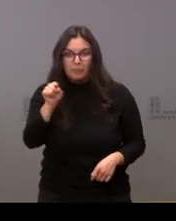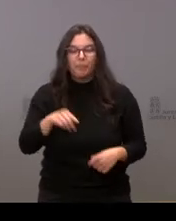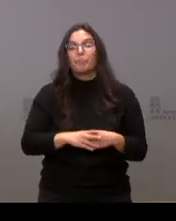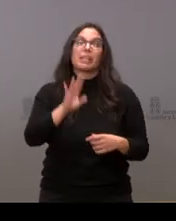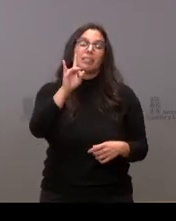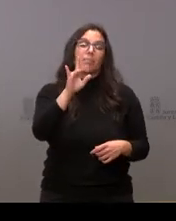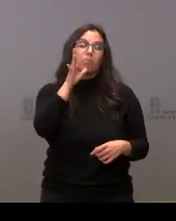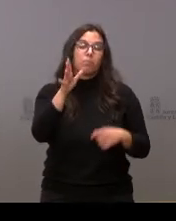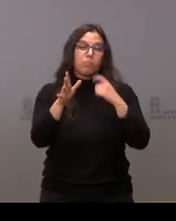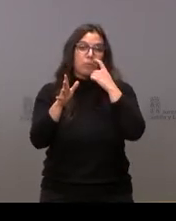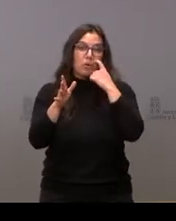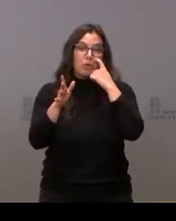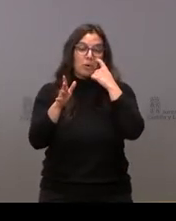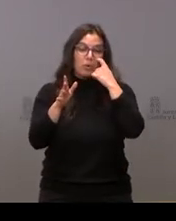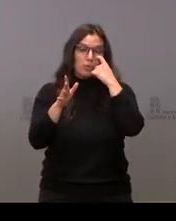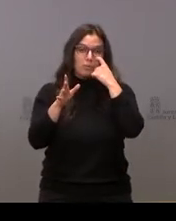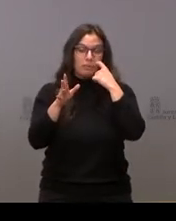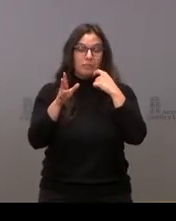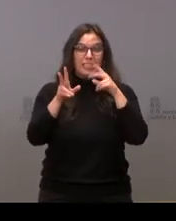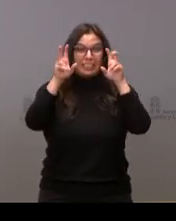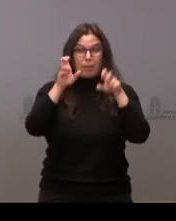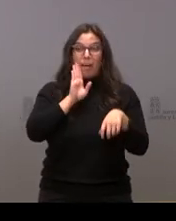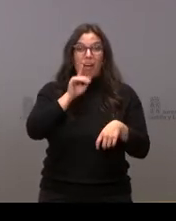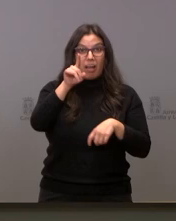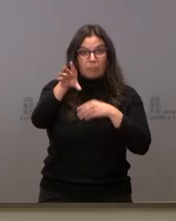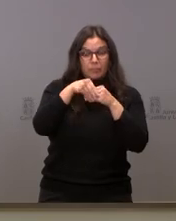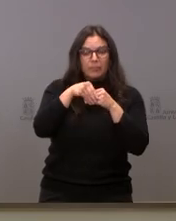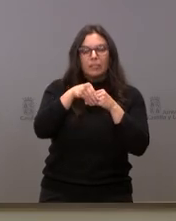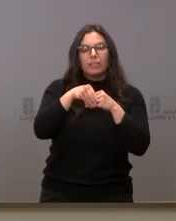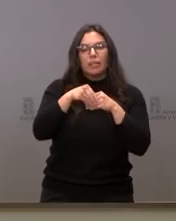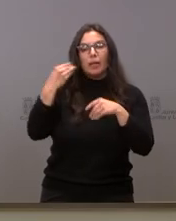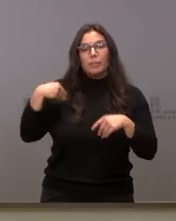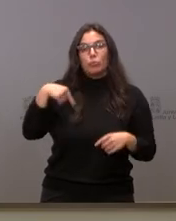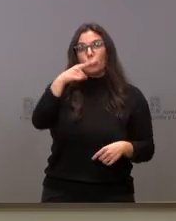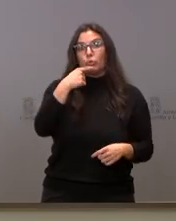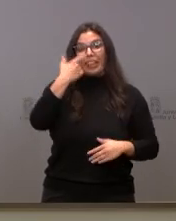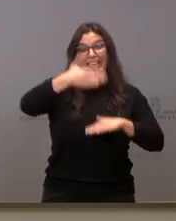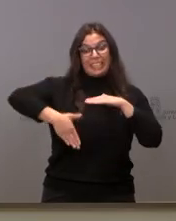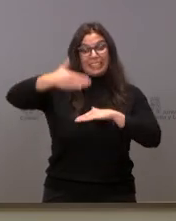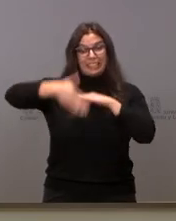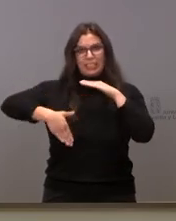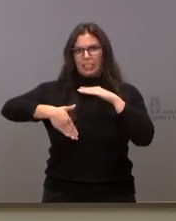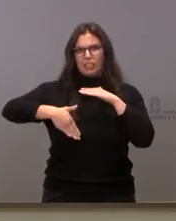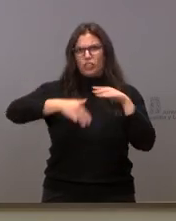por retomar algo que acaba de comentar. Le decía al compañero que estamos muy lejos de ese tipo de restricciones.